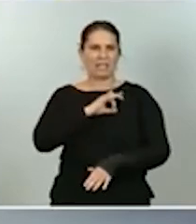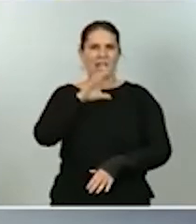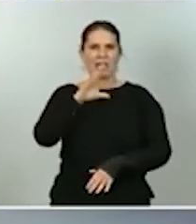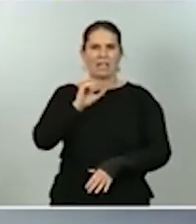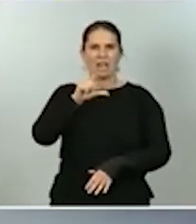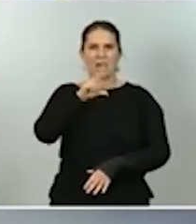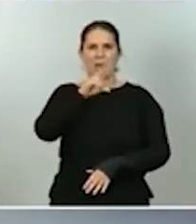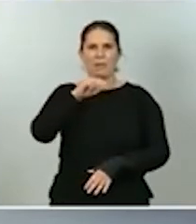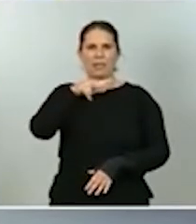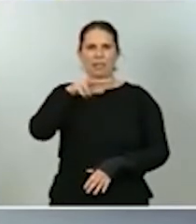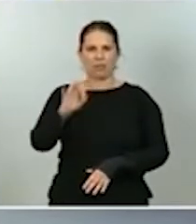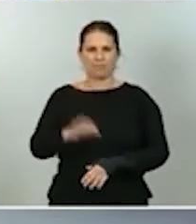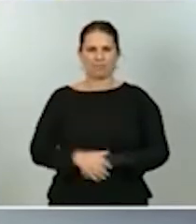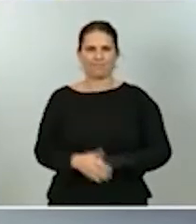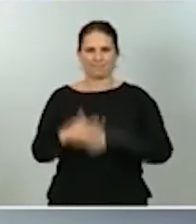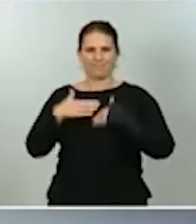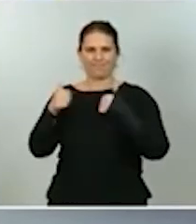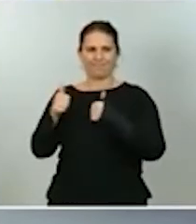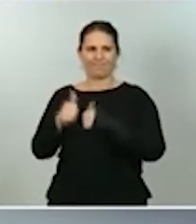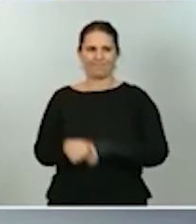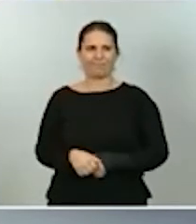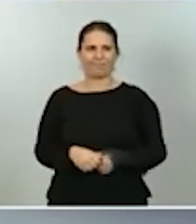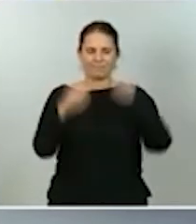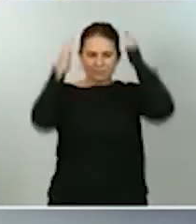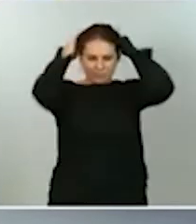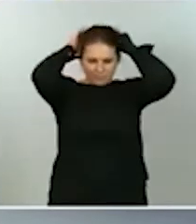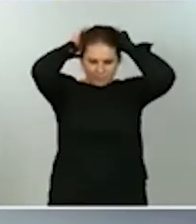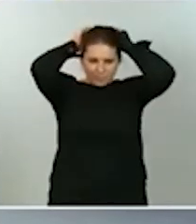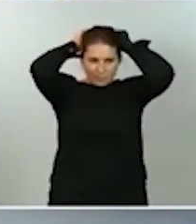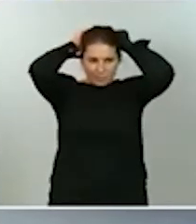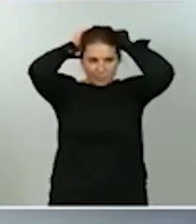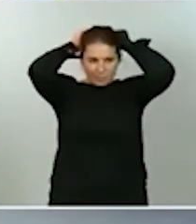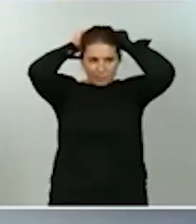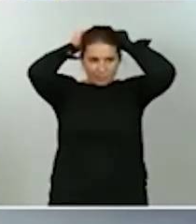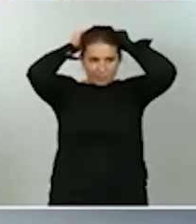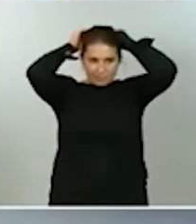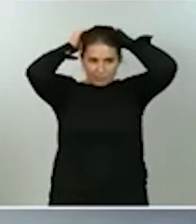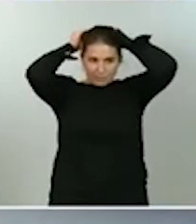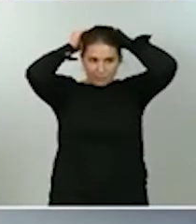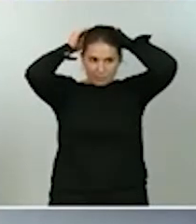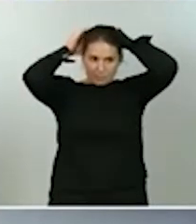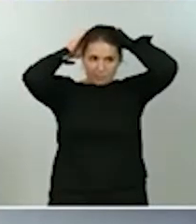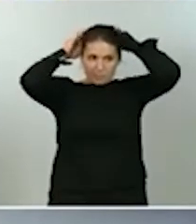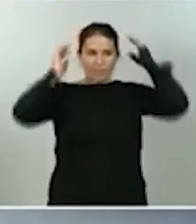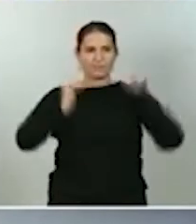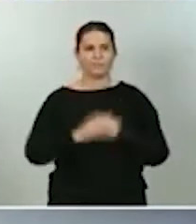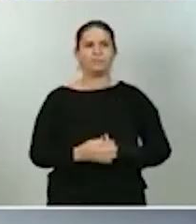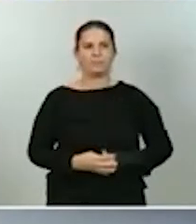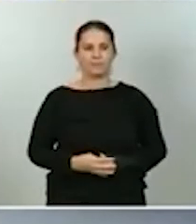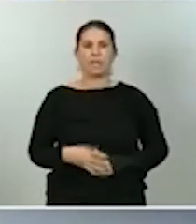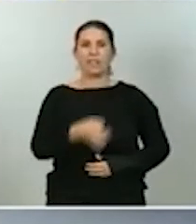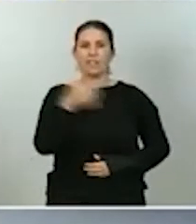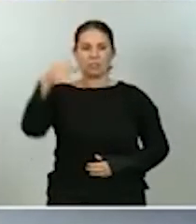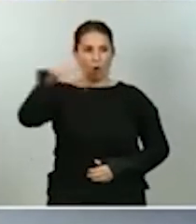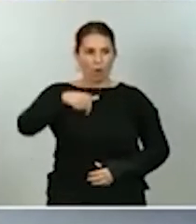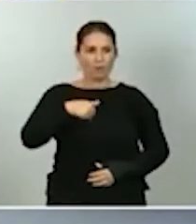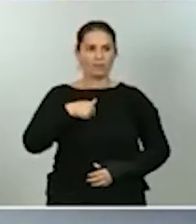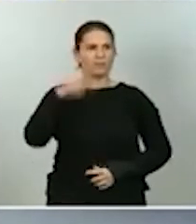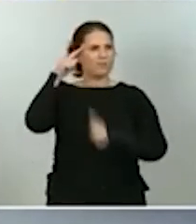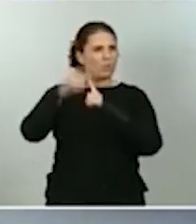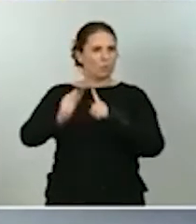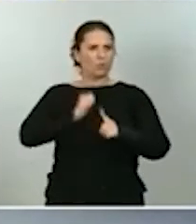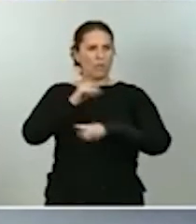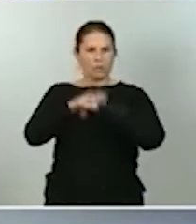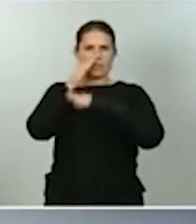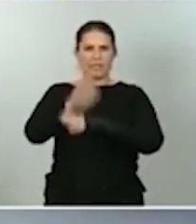Muchas gracias, ministra. En efecto, hoy he tenido ocasión de presentar en Consejo de Ministros el informe de situación de la economía